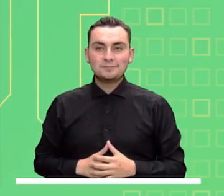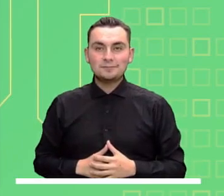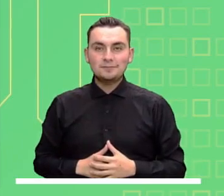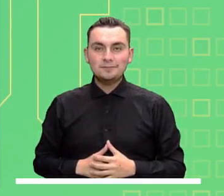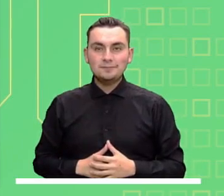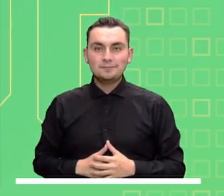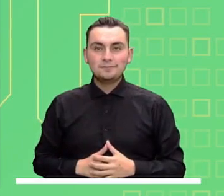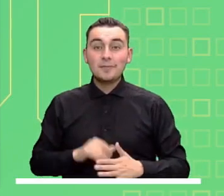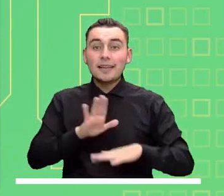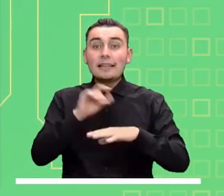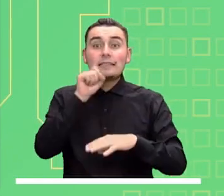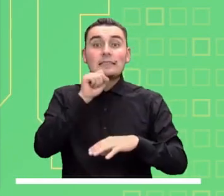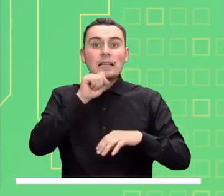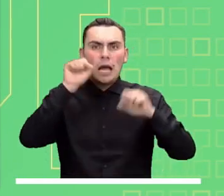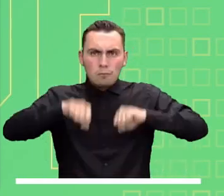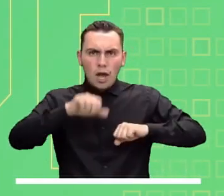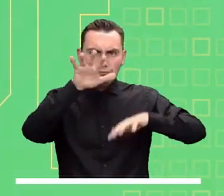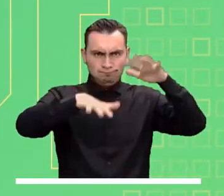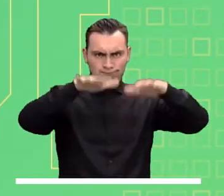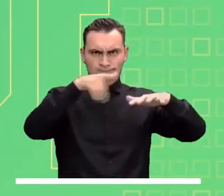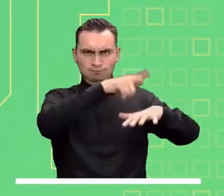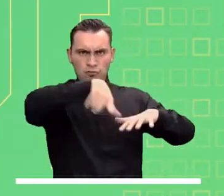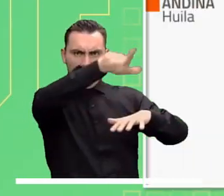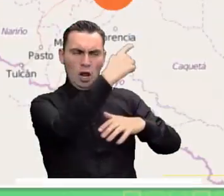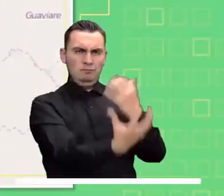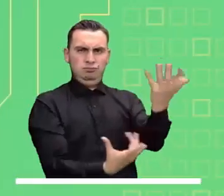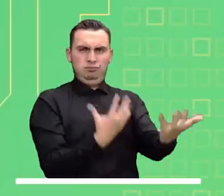Insá, en los sectores de Pizimbalá y San Andrés.